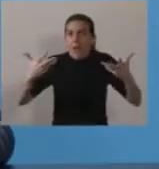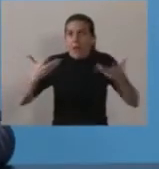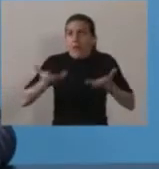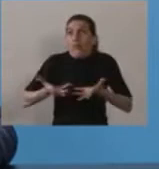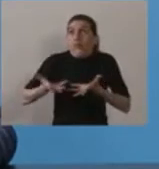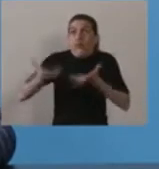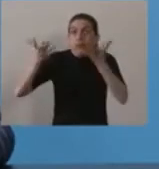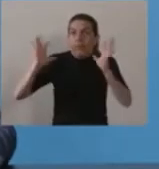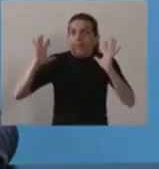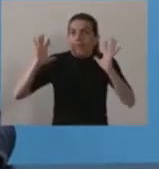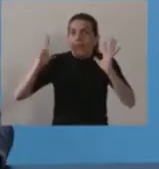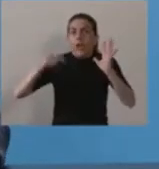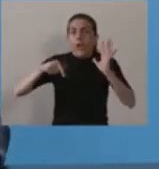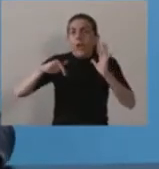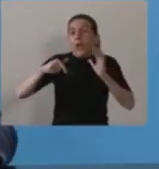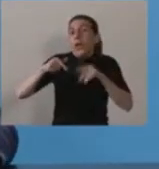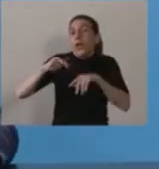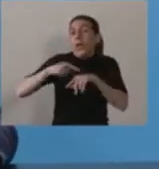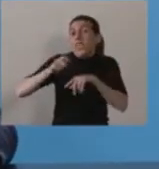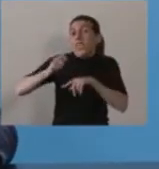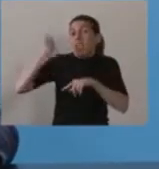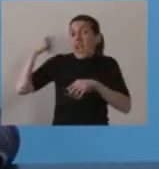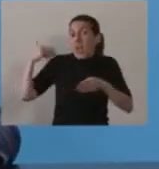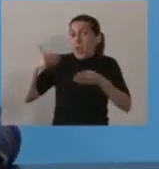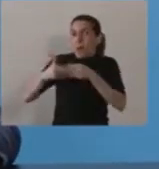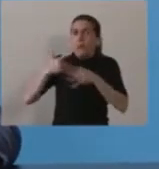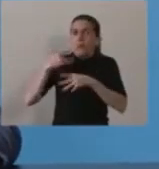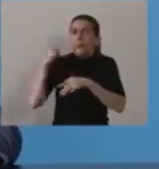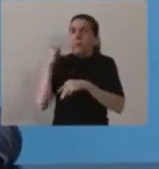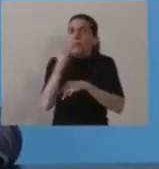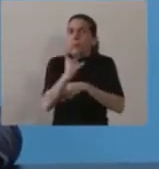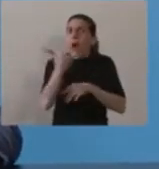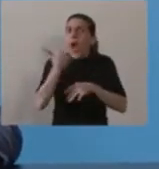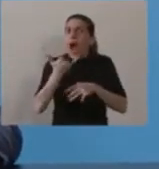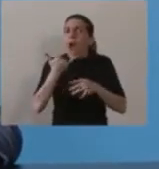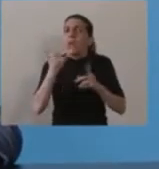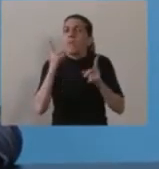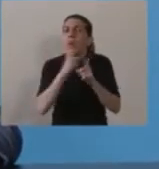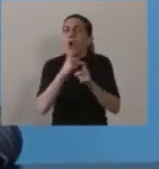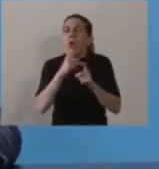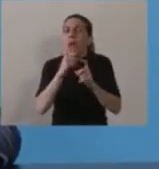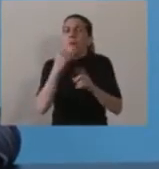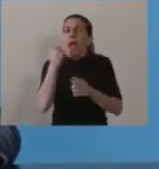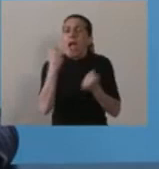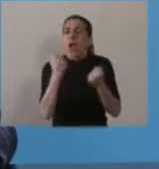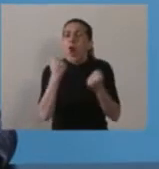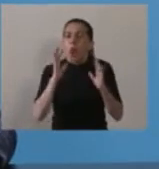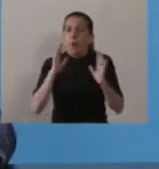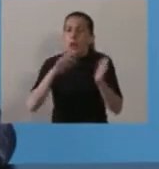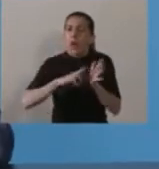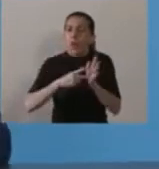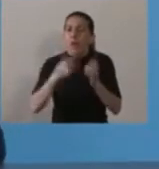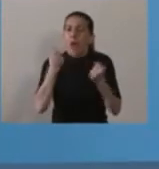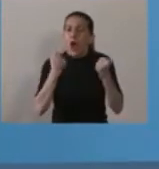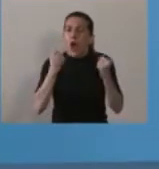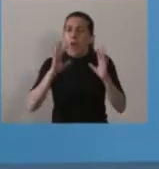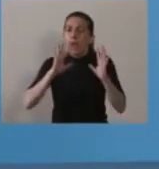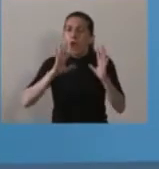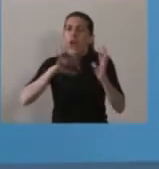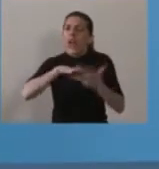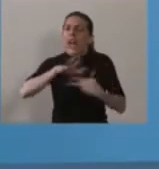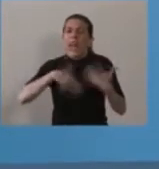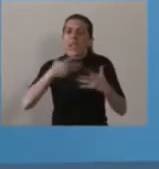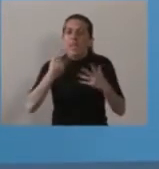un tiempo a esta parte ha expresado una enorme crisis generada por una crisis financiera donde